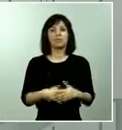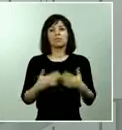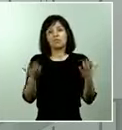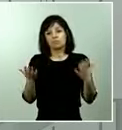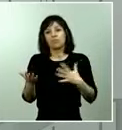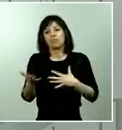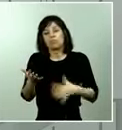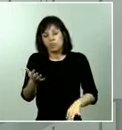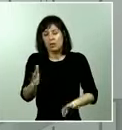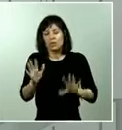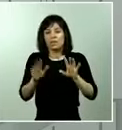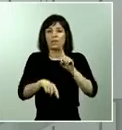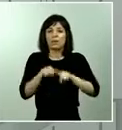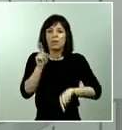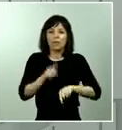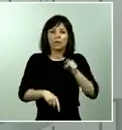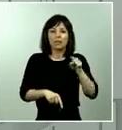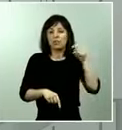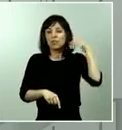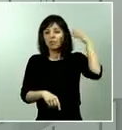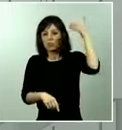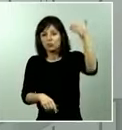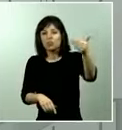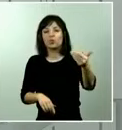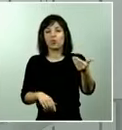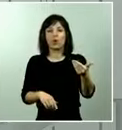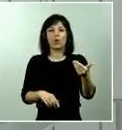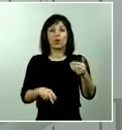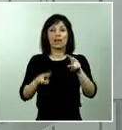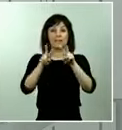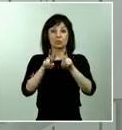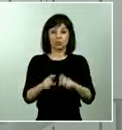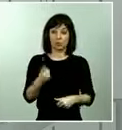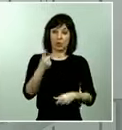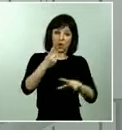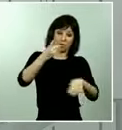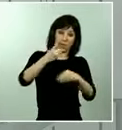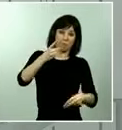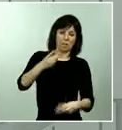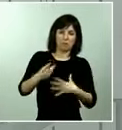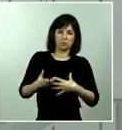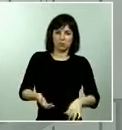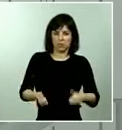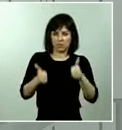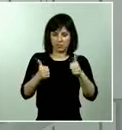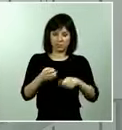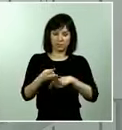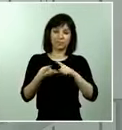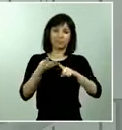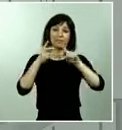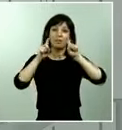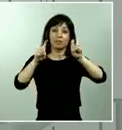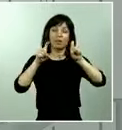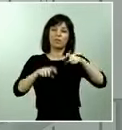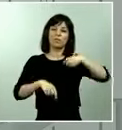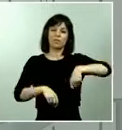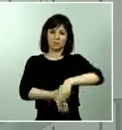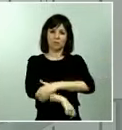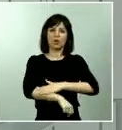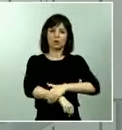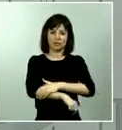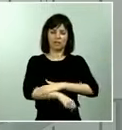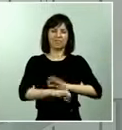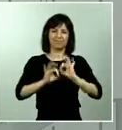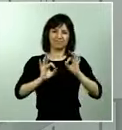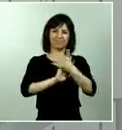así lo consideran en un futuro este estudio con otros futuros. Y en cuanto a la educación el presidente del gobierno también se ha referido a la necesidad de tener todos